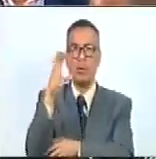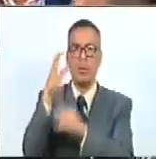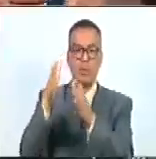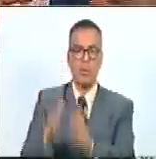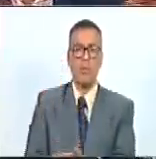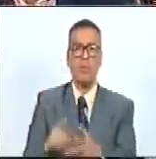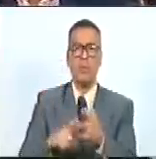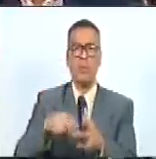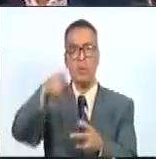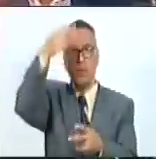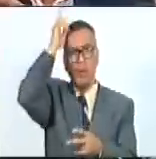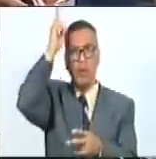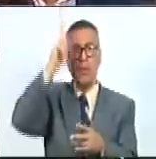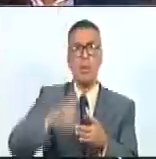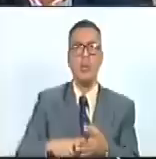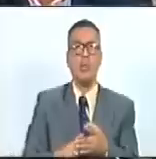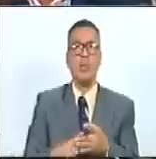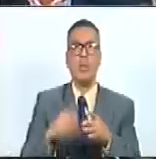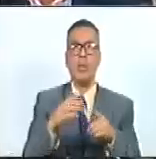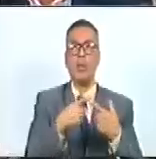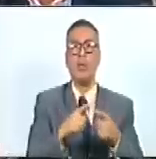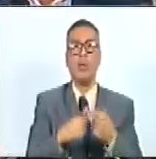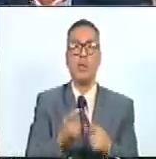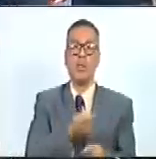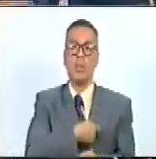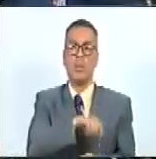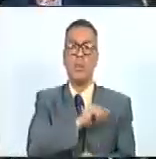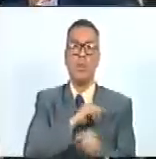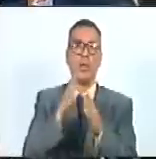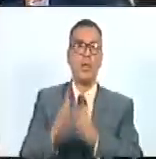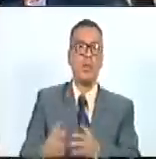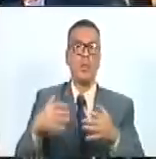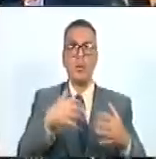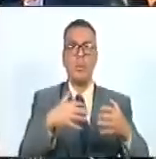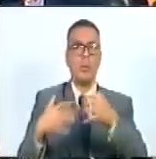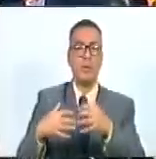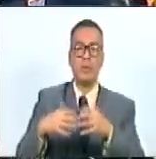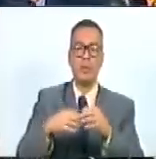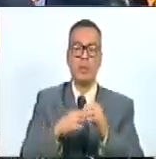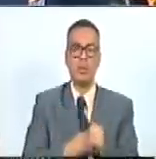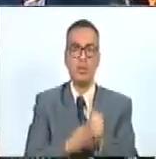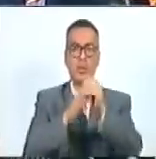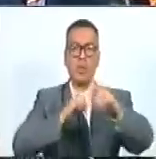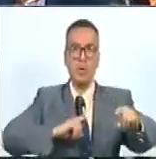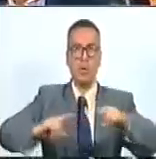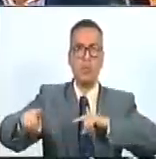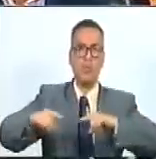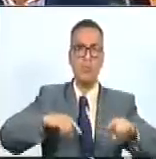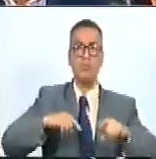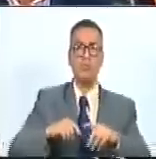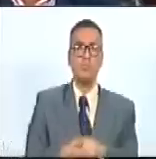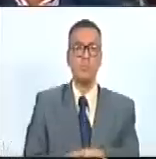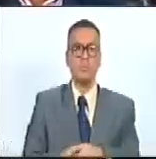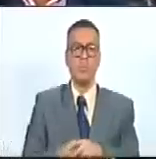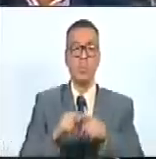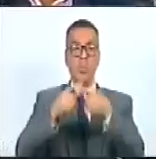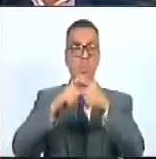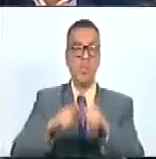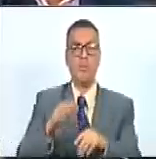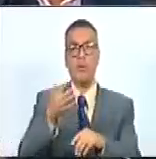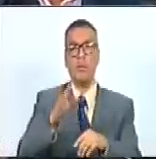peruanos ingleses incluso españoles combatieron bajo su mando en una cifra